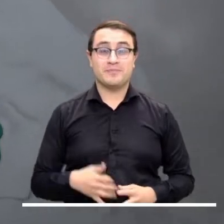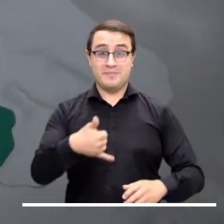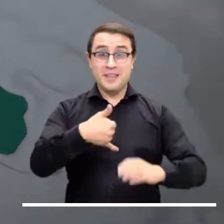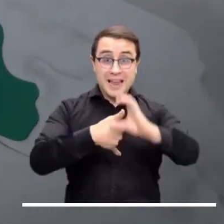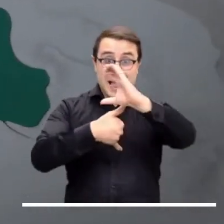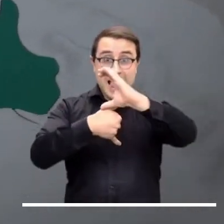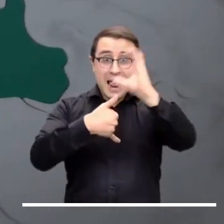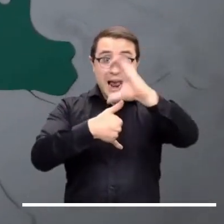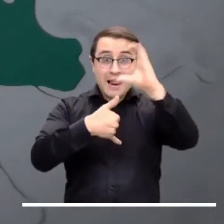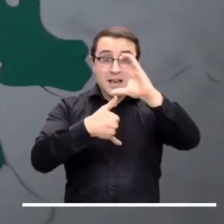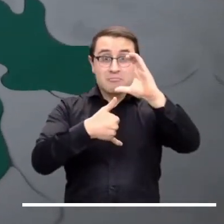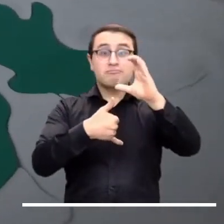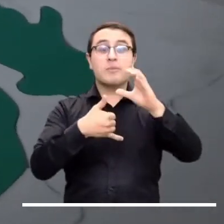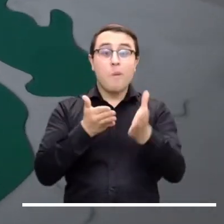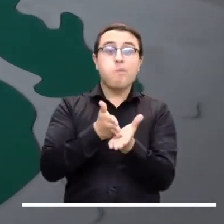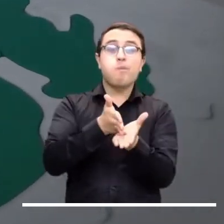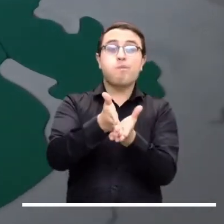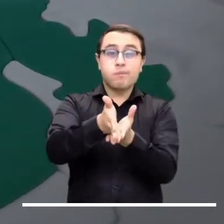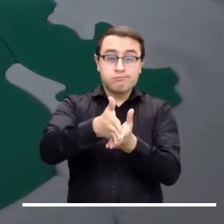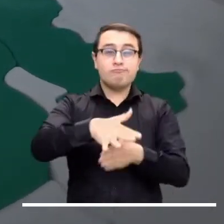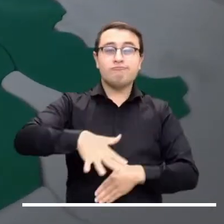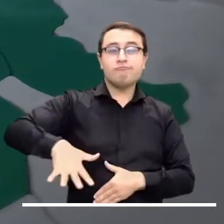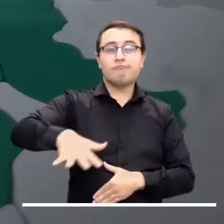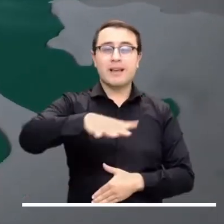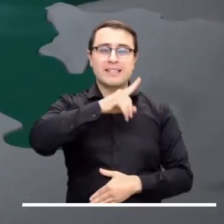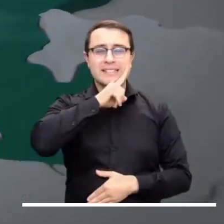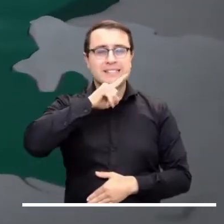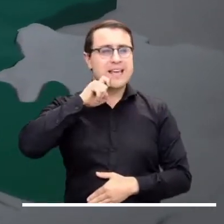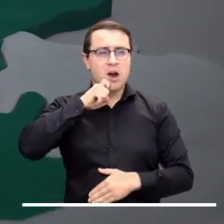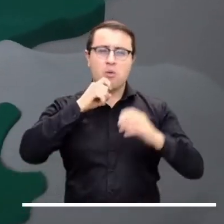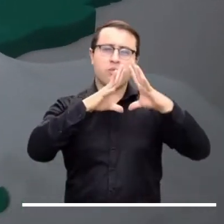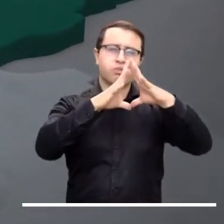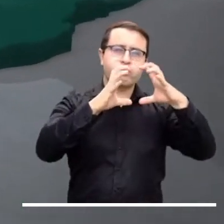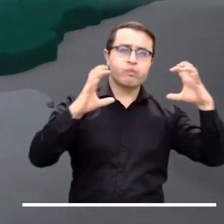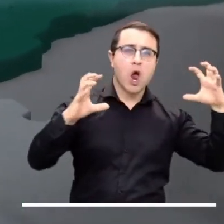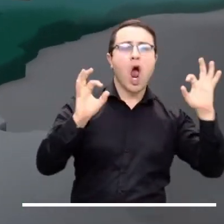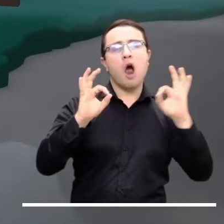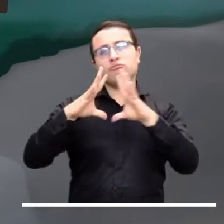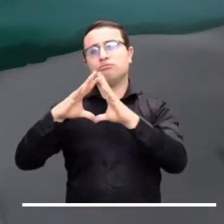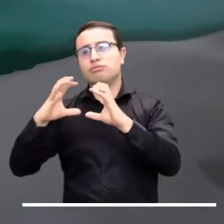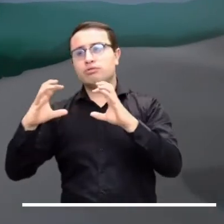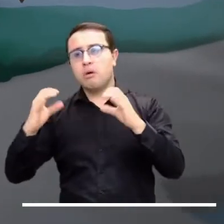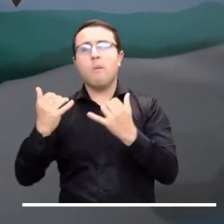Todo parece indicar que en el Caribe se mantiene el tiempo seco acompañado de nubosidad variable.